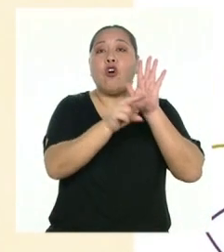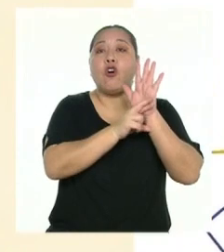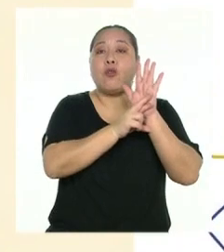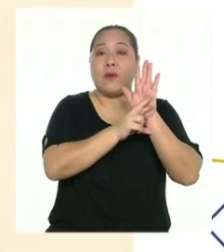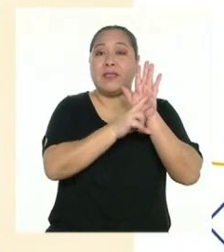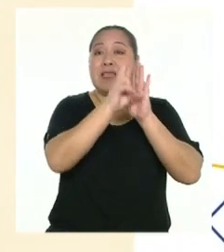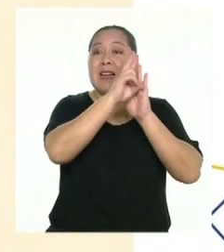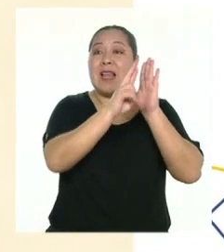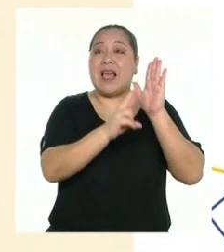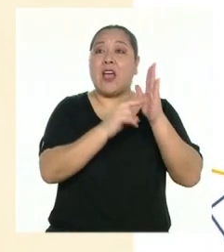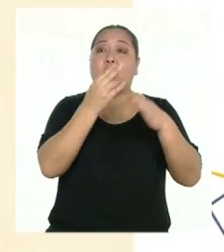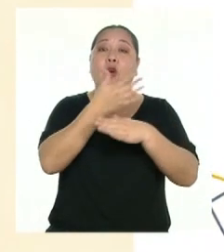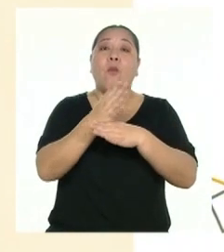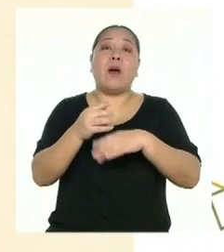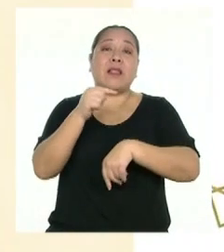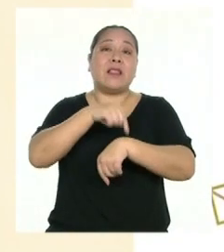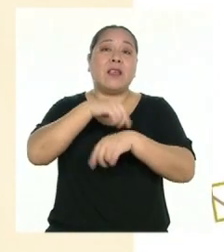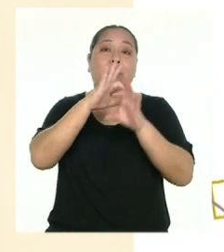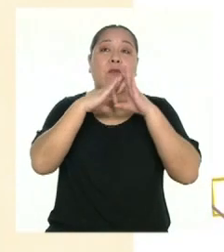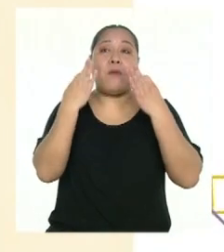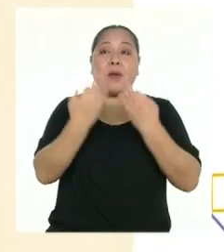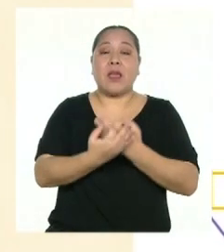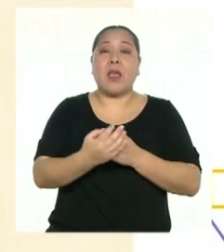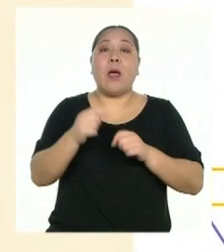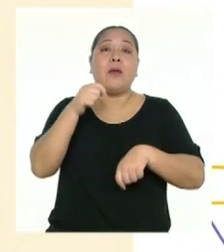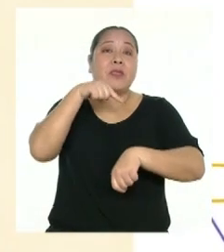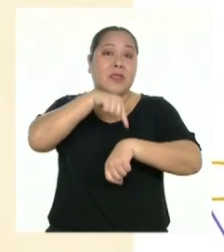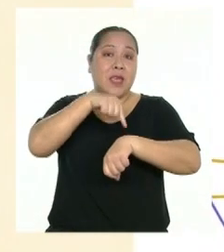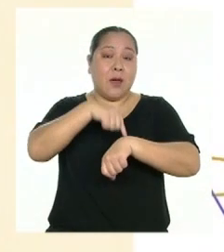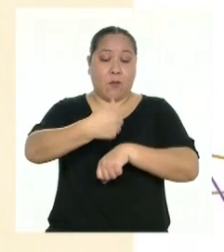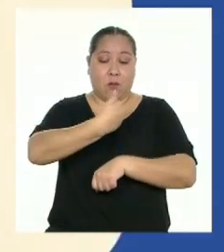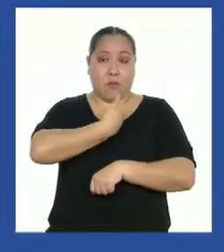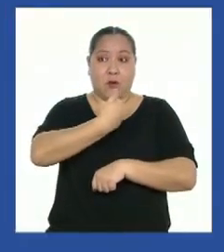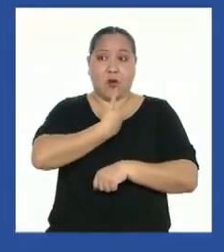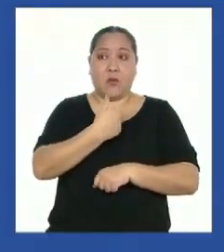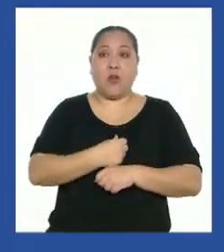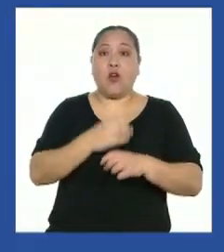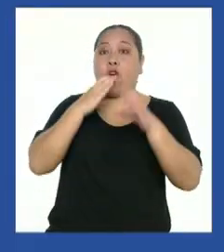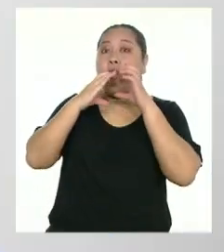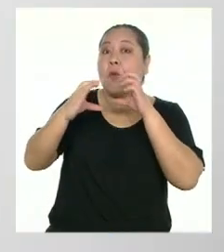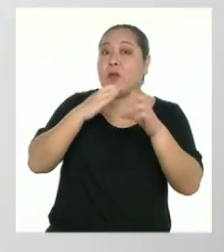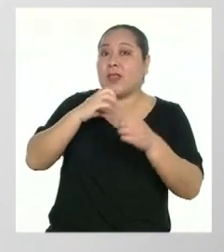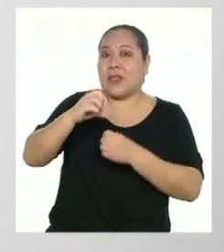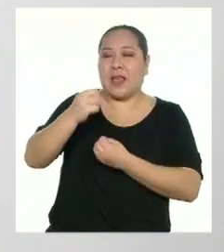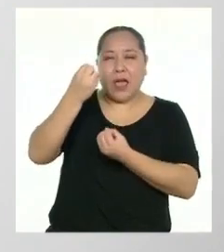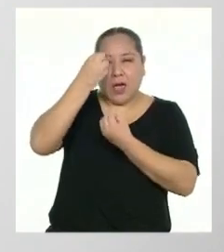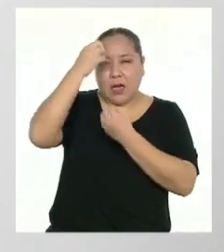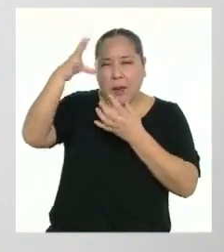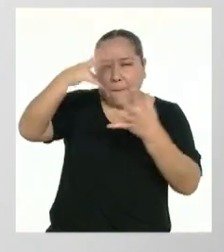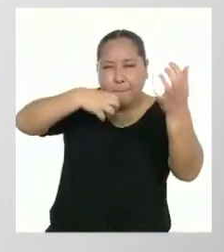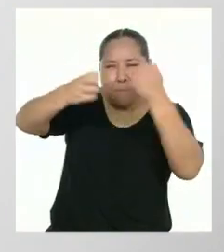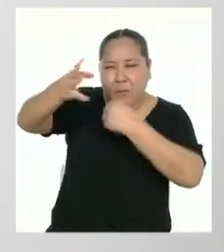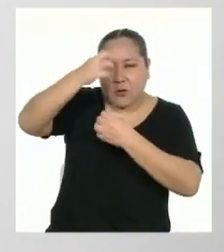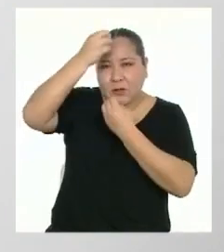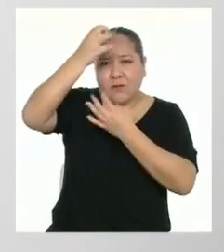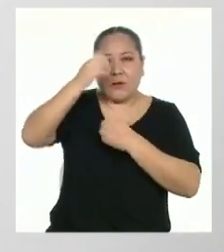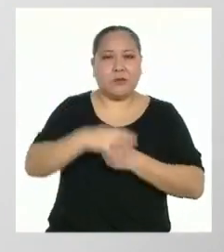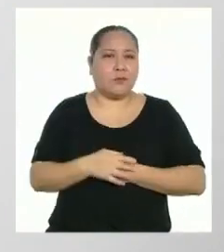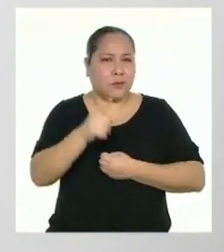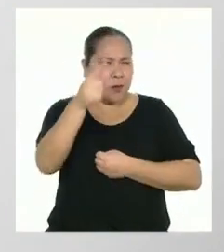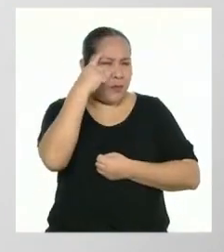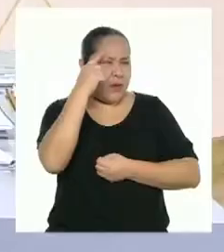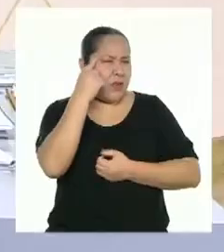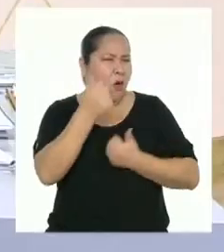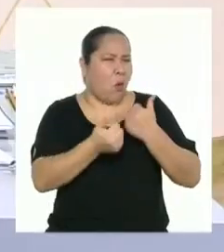tiempo en familia, tener un momento para uno mismo, Comunícate e infórmate. ¿De qué creen que trata el